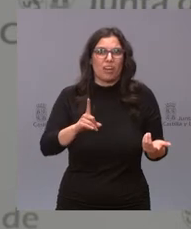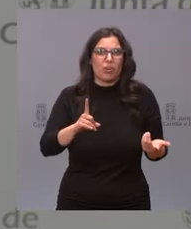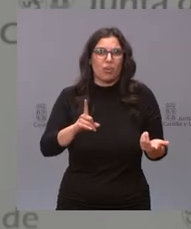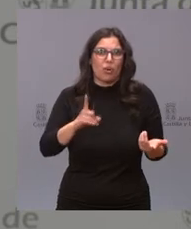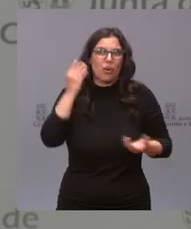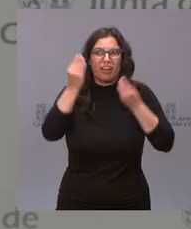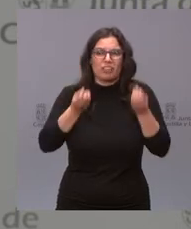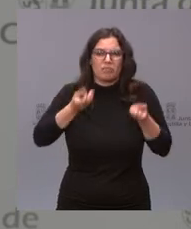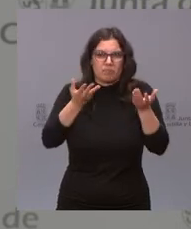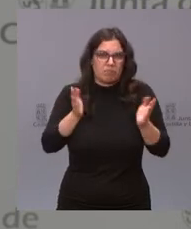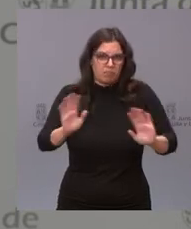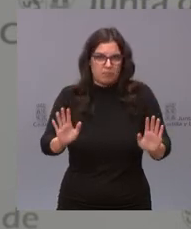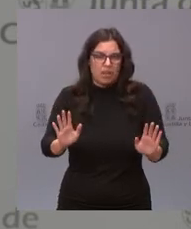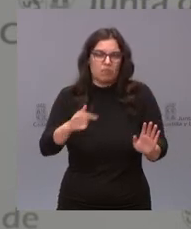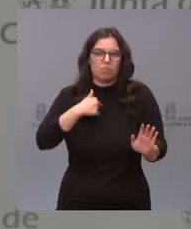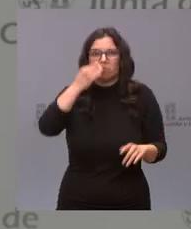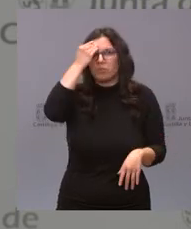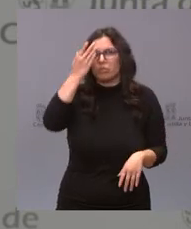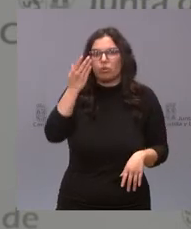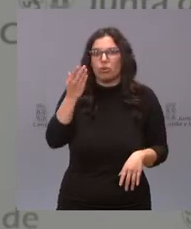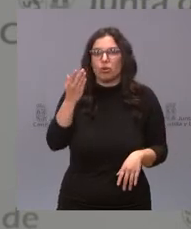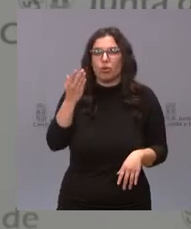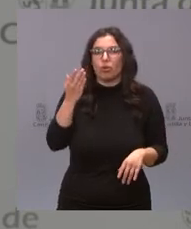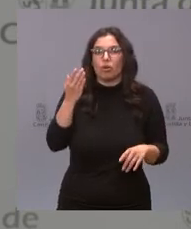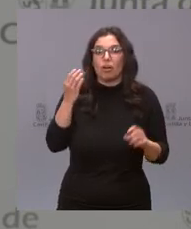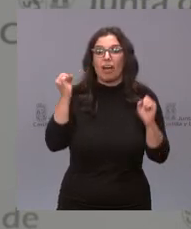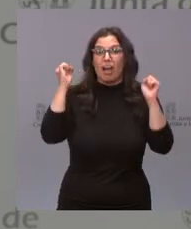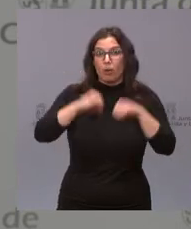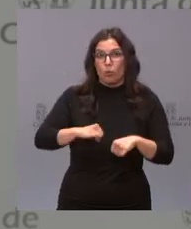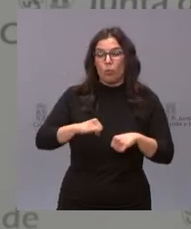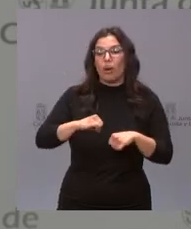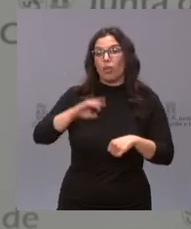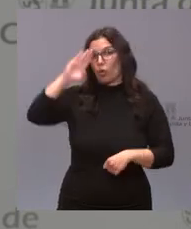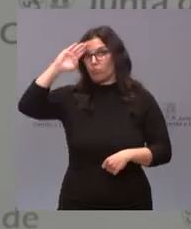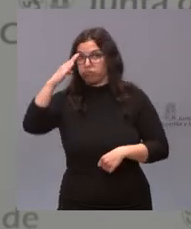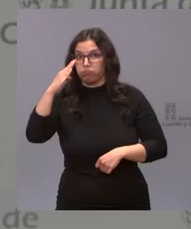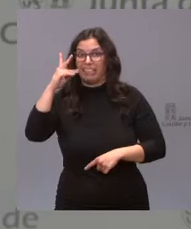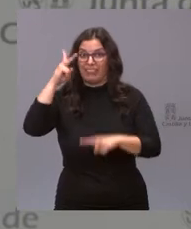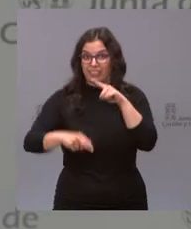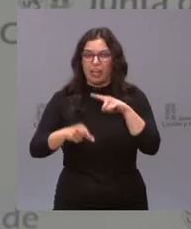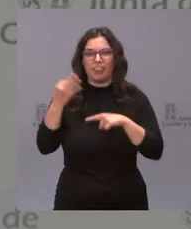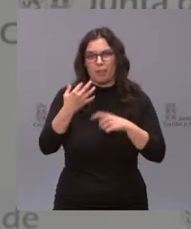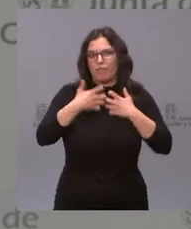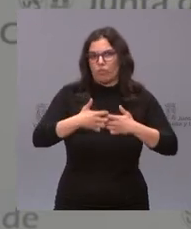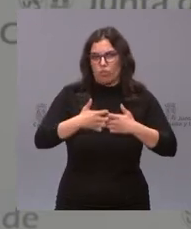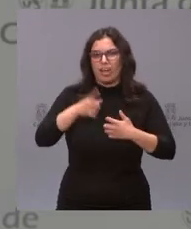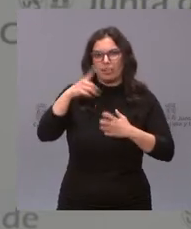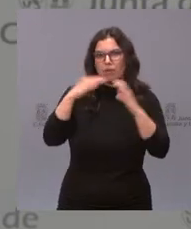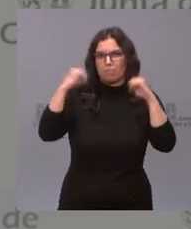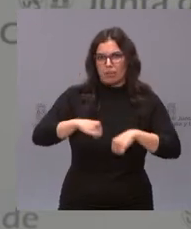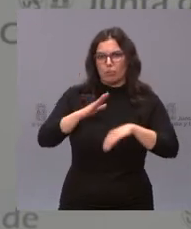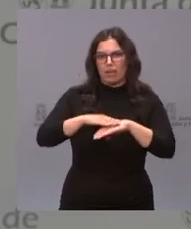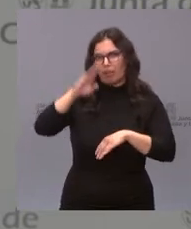reflexiones creo que el acuerdo antitransfugismo tiene que funcionar y los pactos antitransfugismo